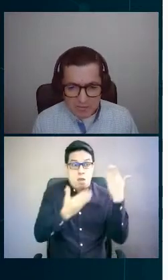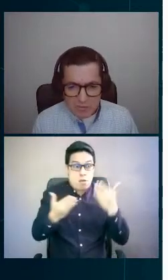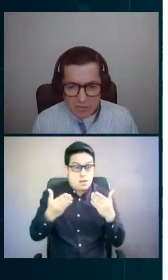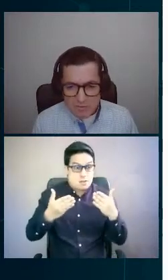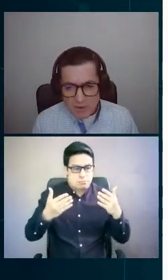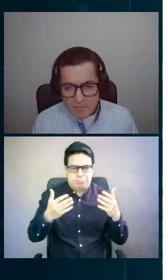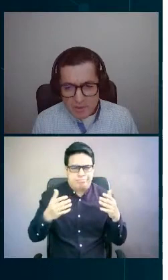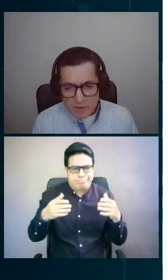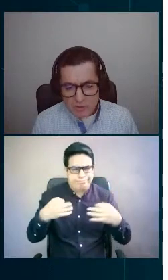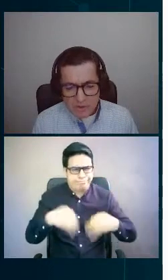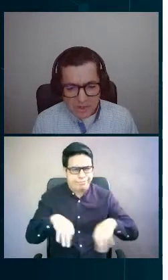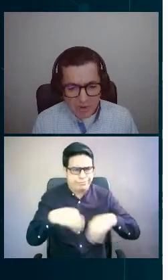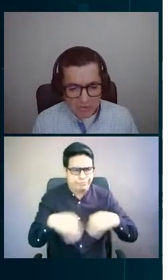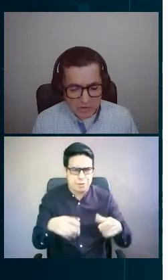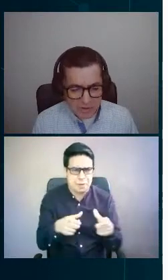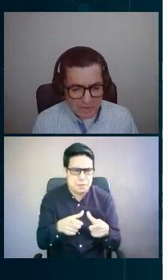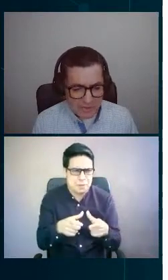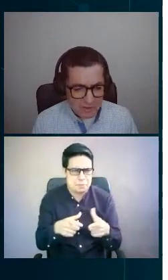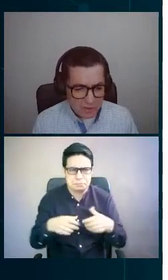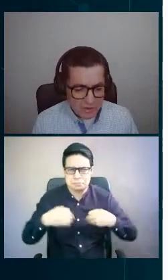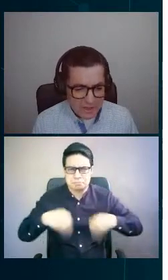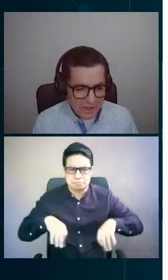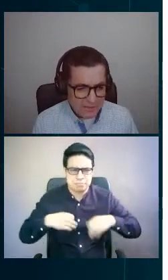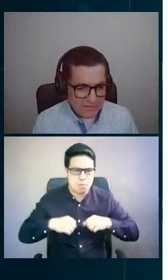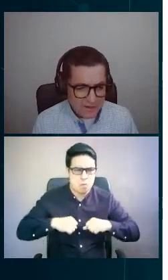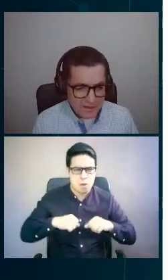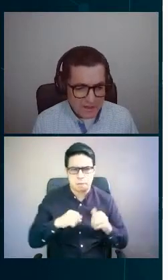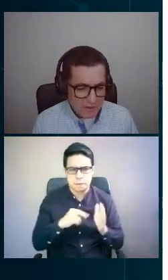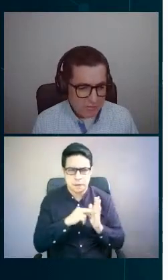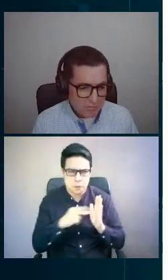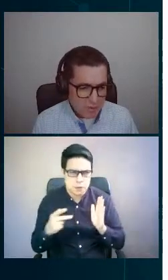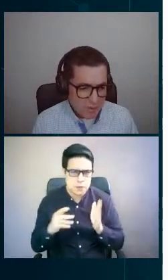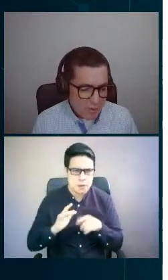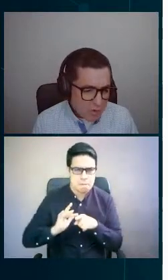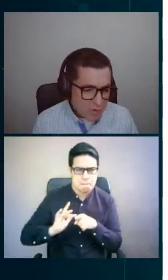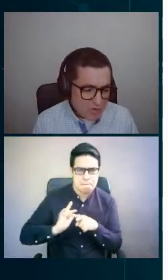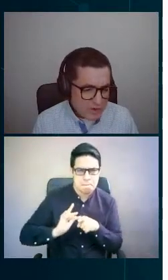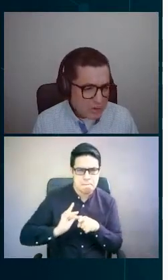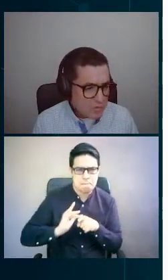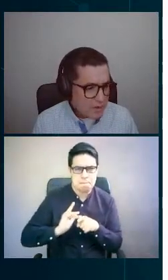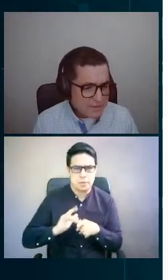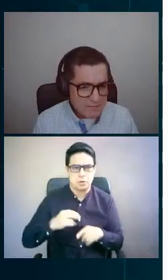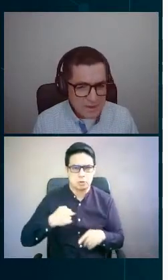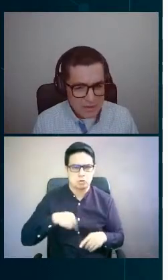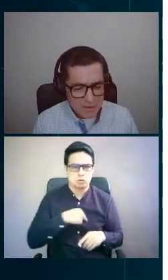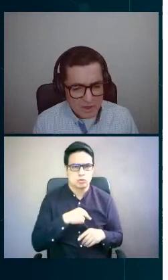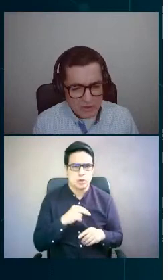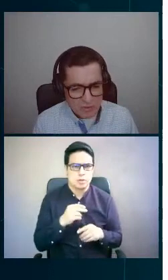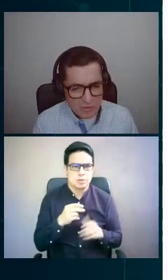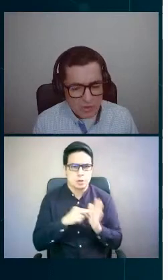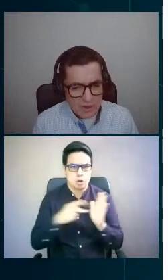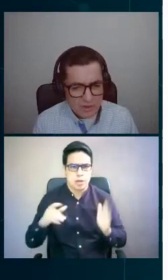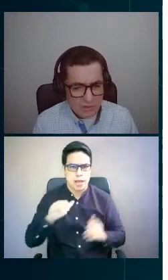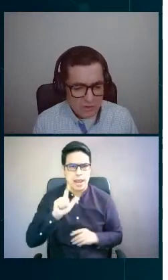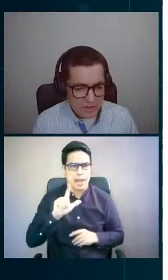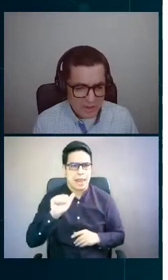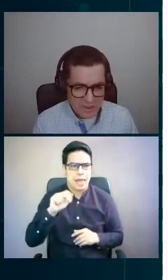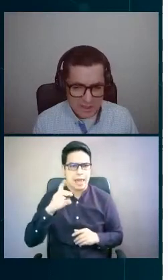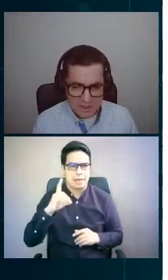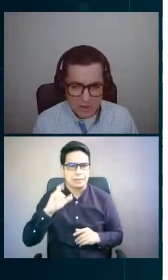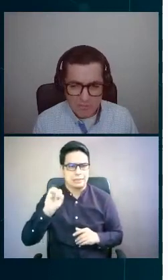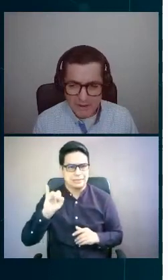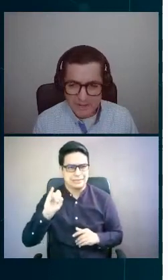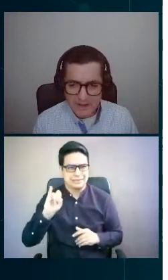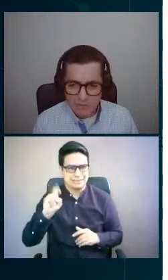Iniciamos con una prueba piloto que consideró la tecnología de Landis Aguirre con unos 220 medidores, un colector